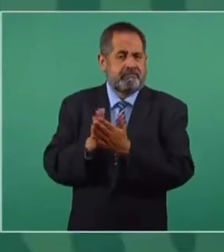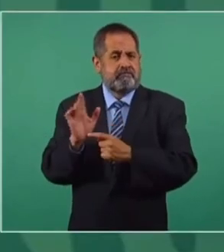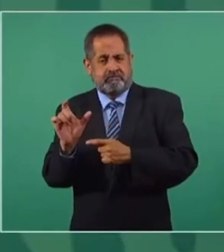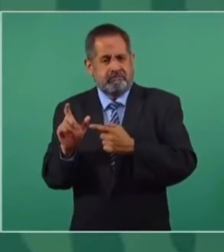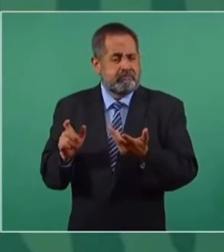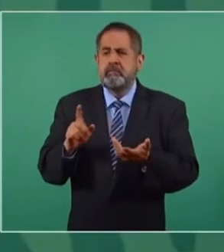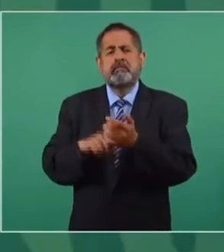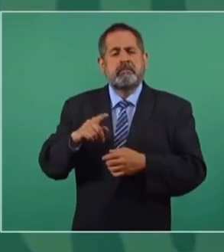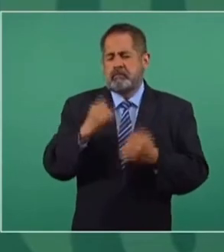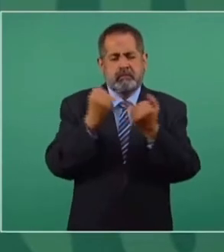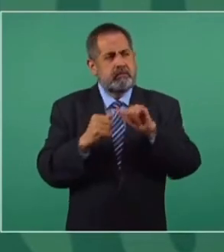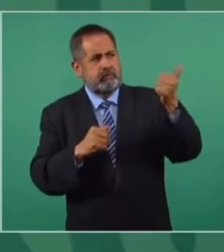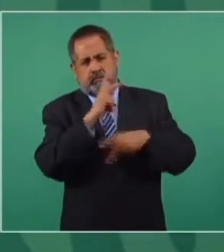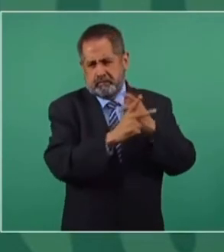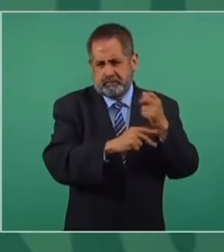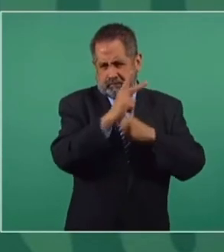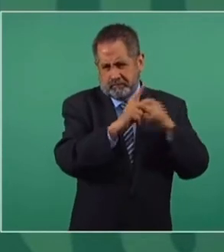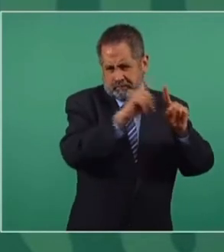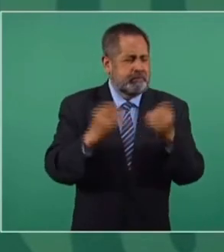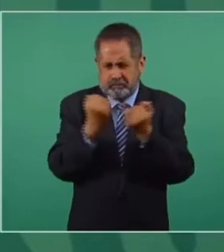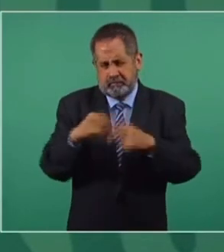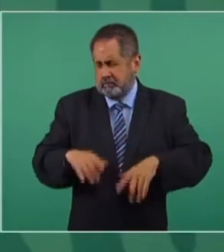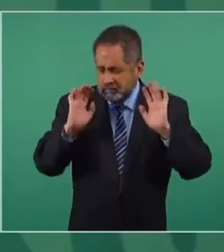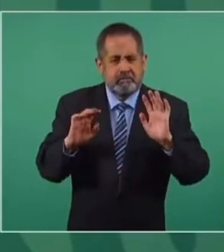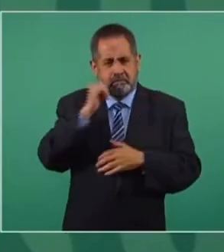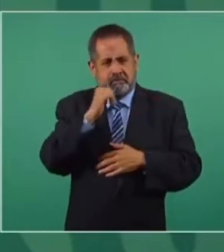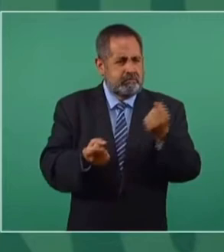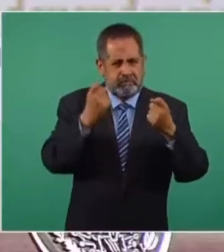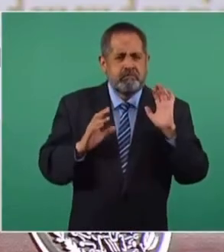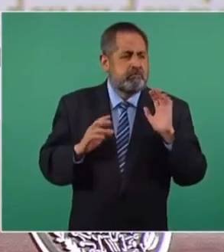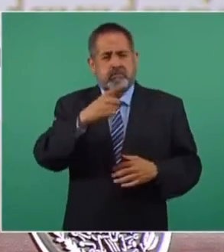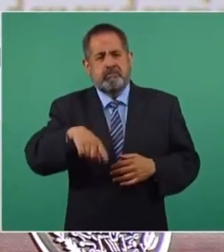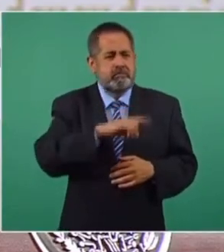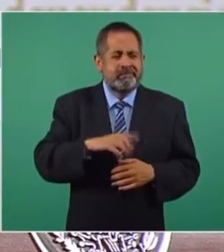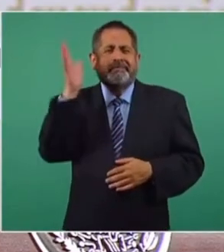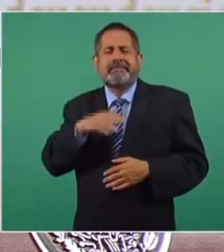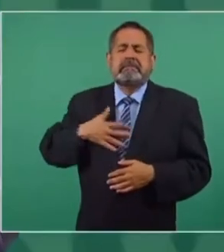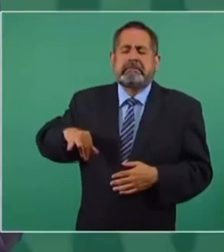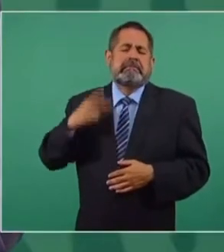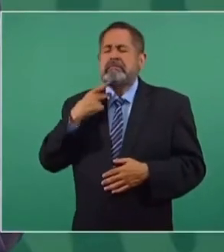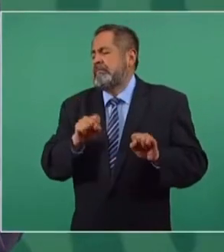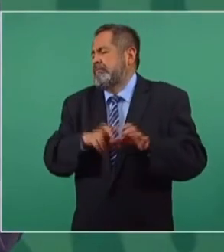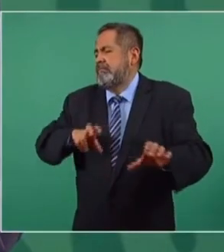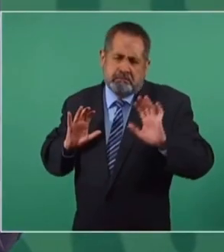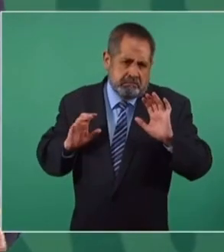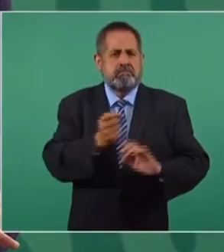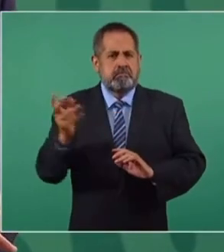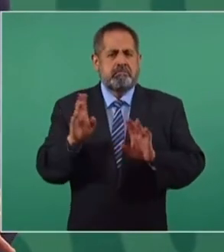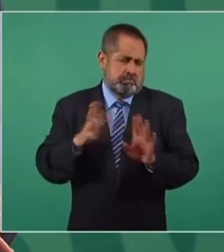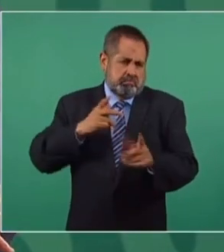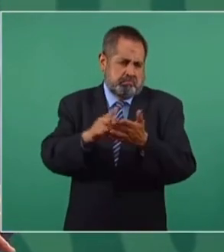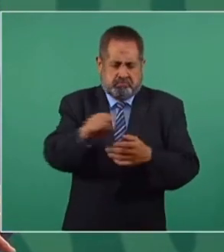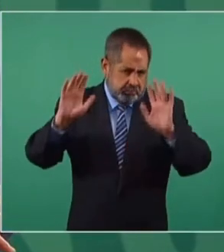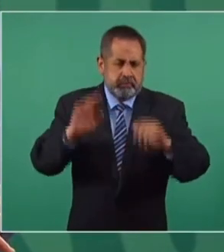Sigue habiendo, como en todos los países del mundo y como ha sucedido siempre, una franja de la población despolitizada. Además,